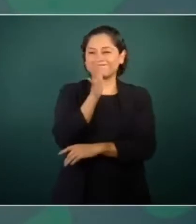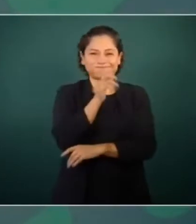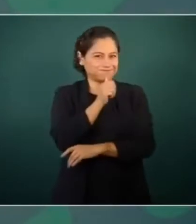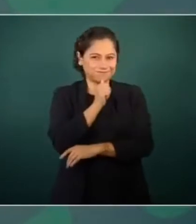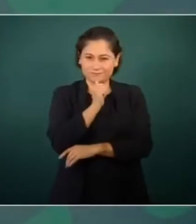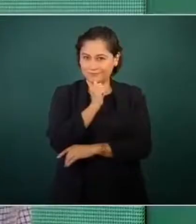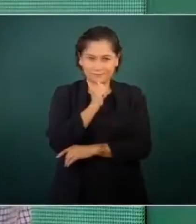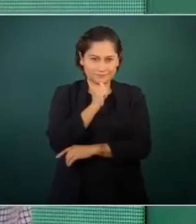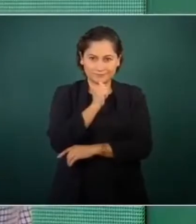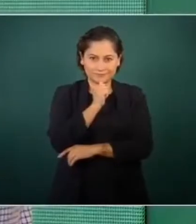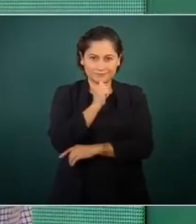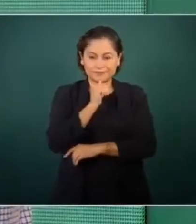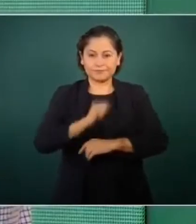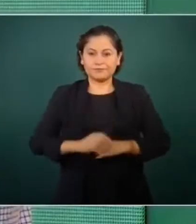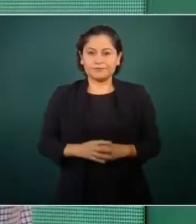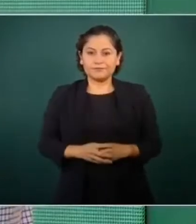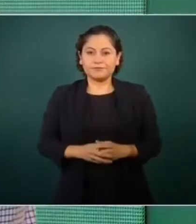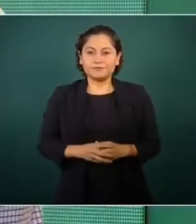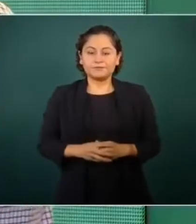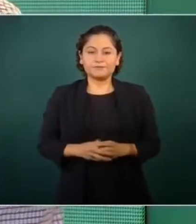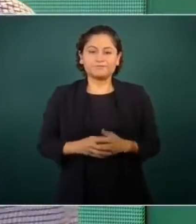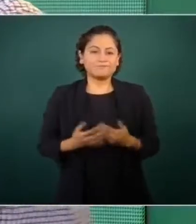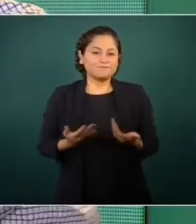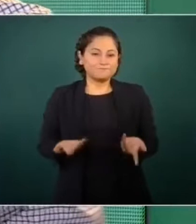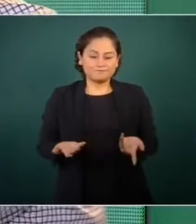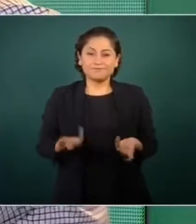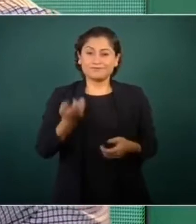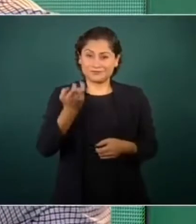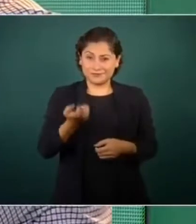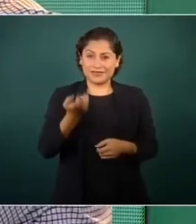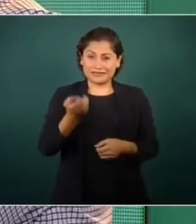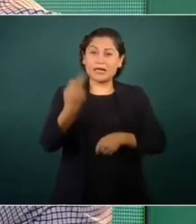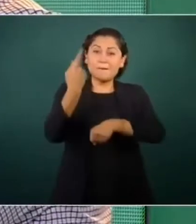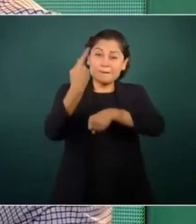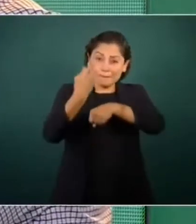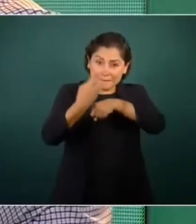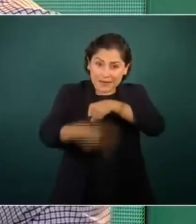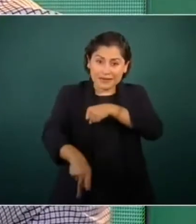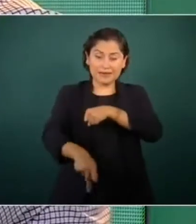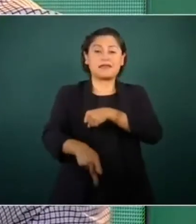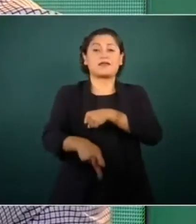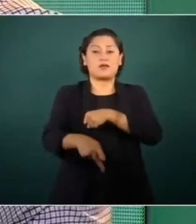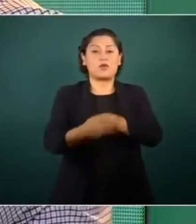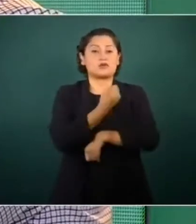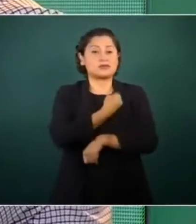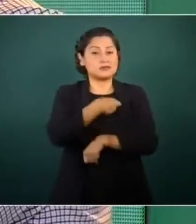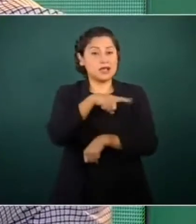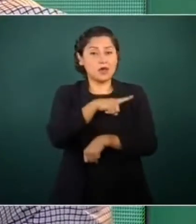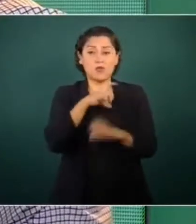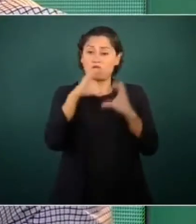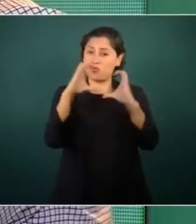descuidarnos, tenemos que